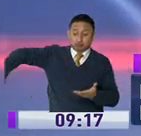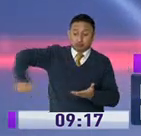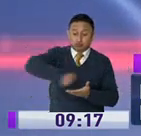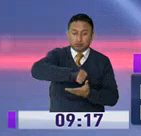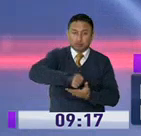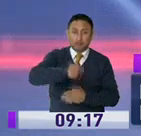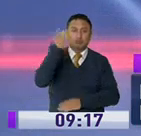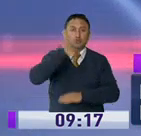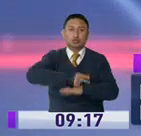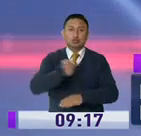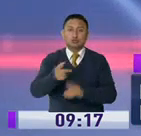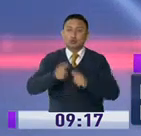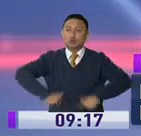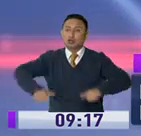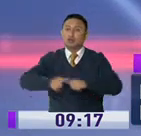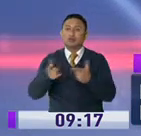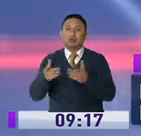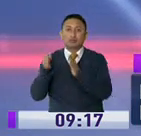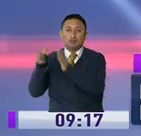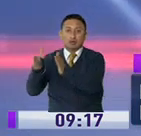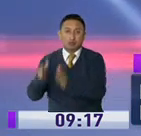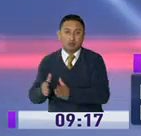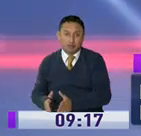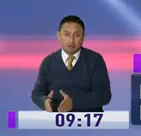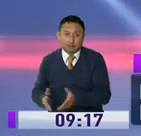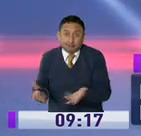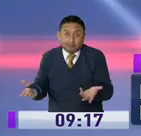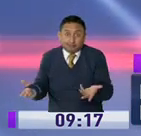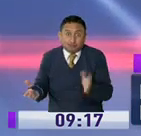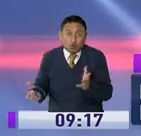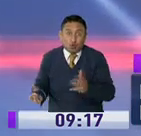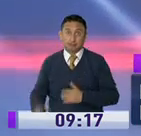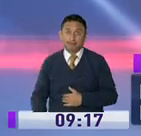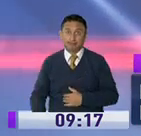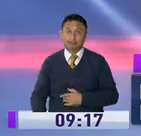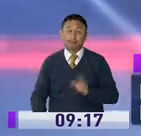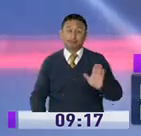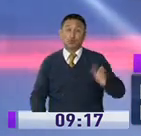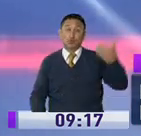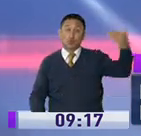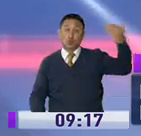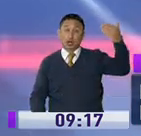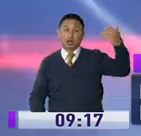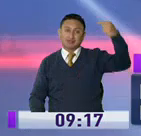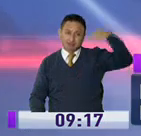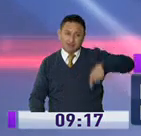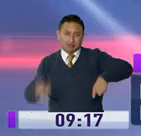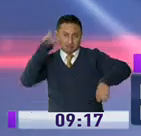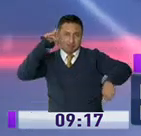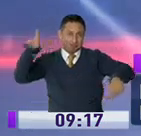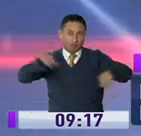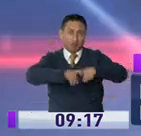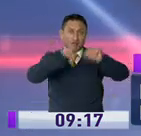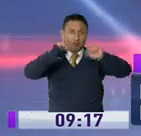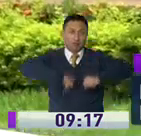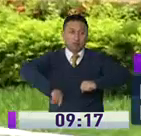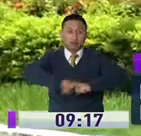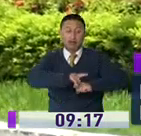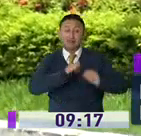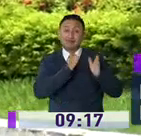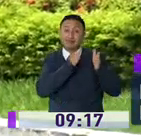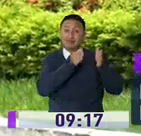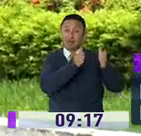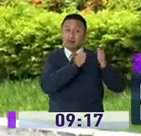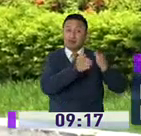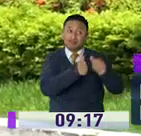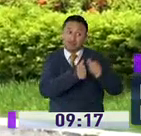días, sin tener un sitio adecuado para trasladar los cadáveres. El alcalde tendría listo un convenio para usar bóvedas en el cementerio